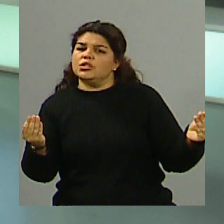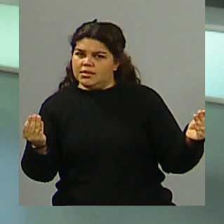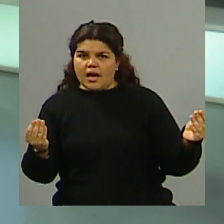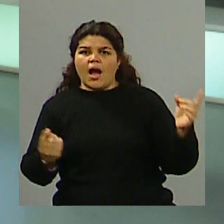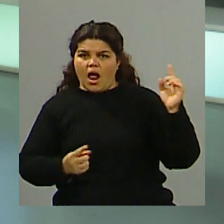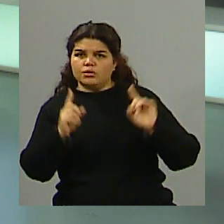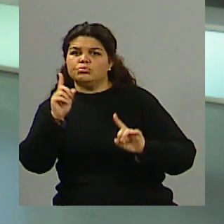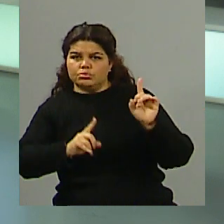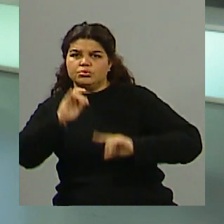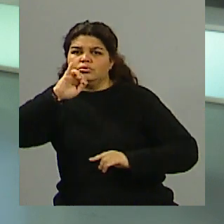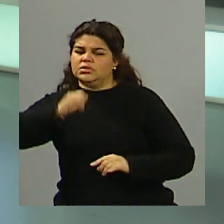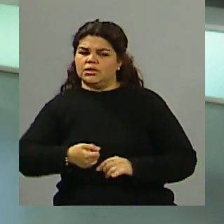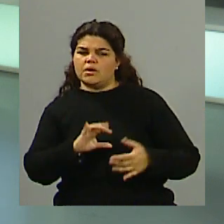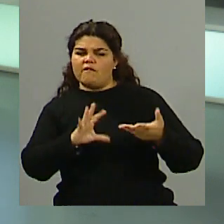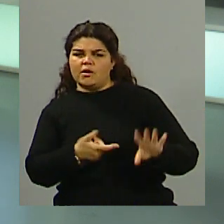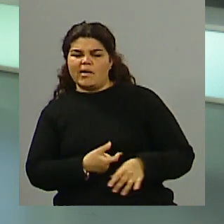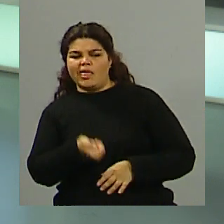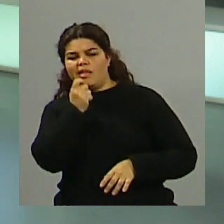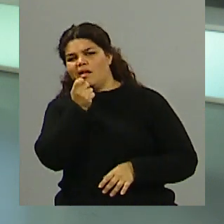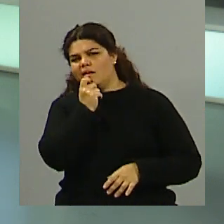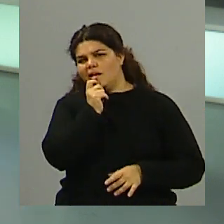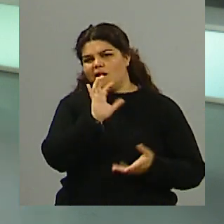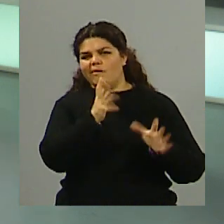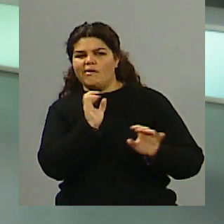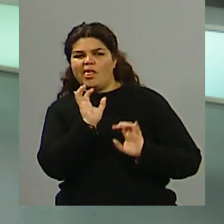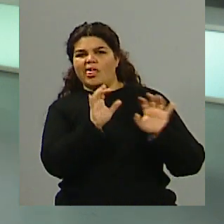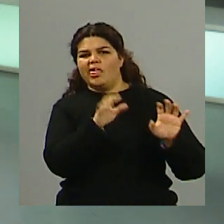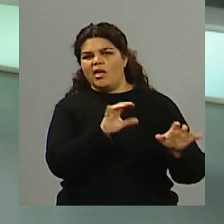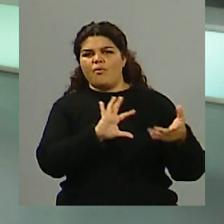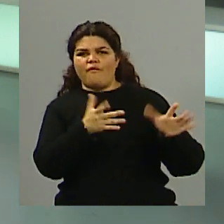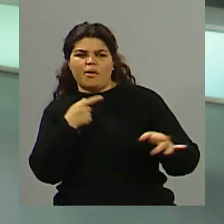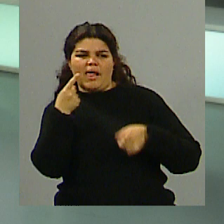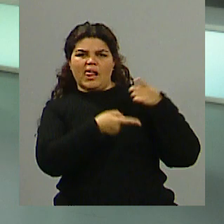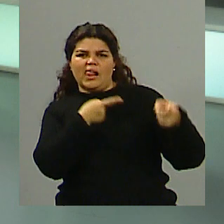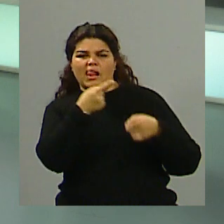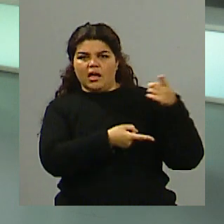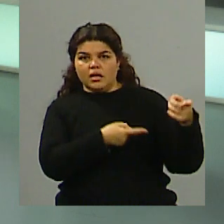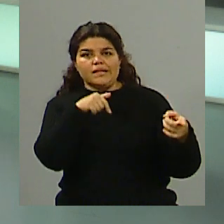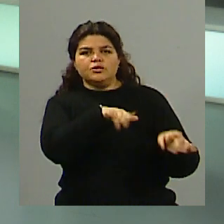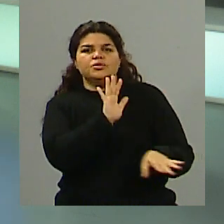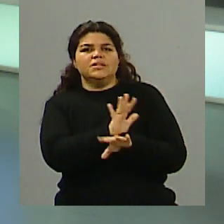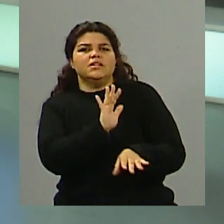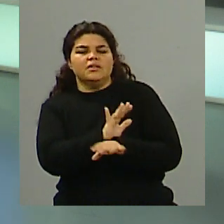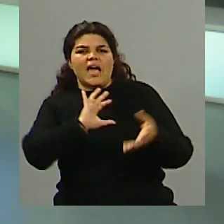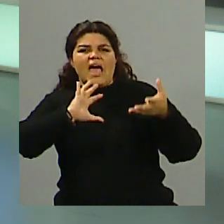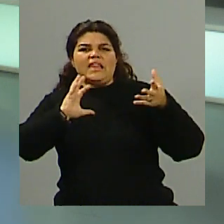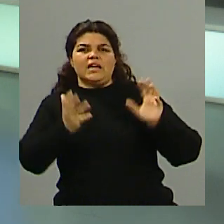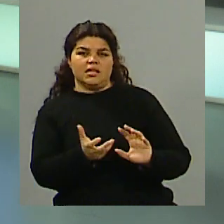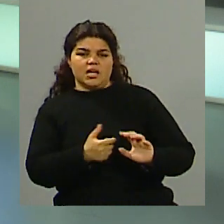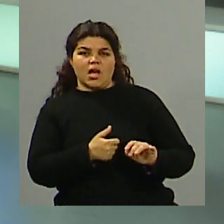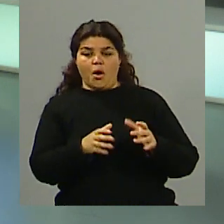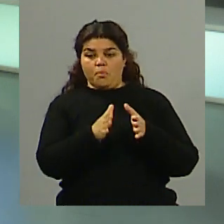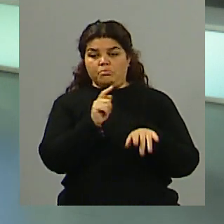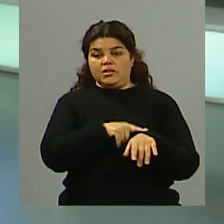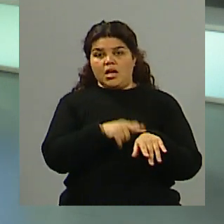este debate, que tal vez para algunos eso es una estrategia electoral, poder salir a insultar,